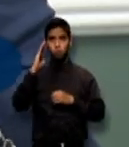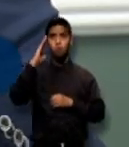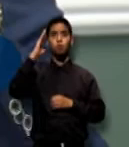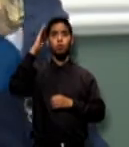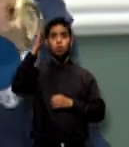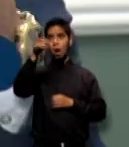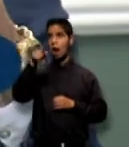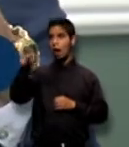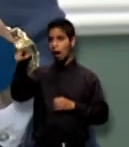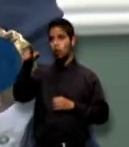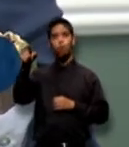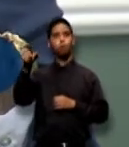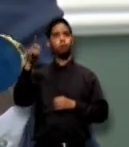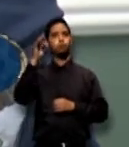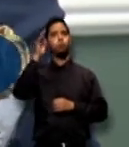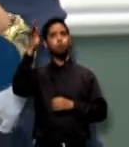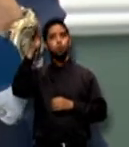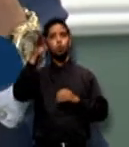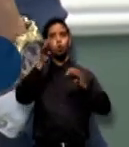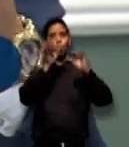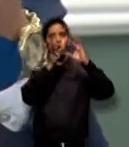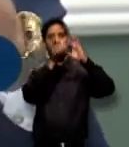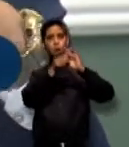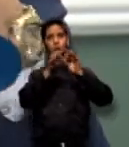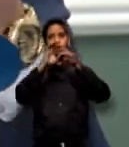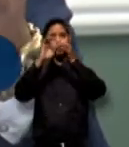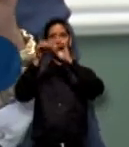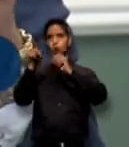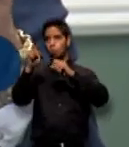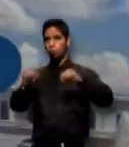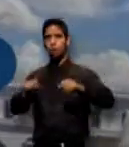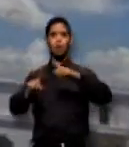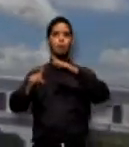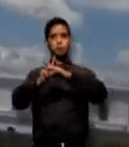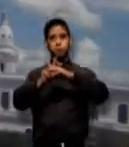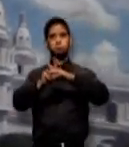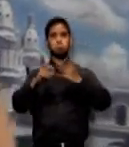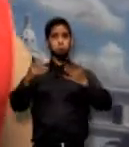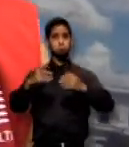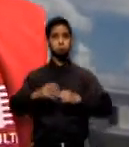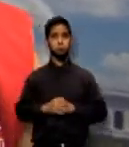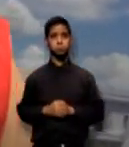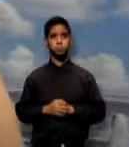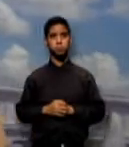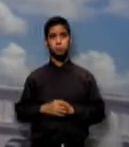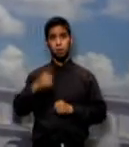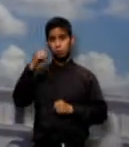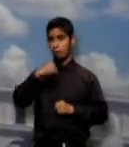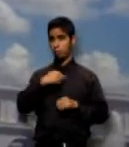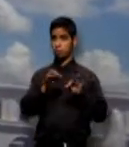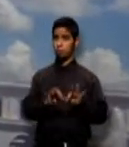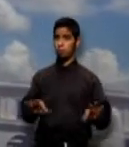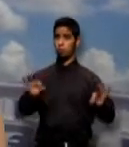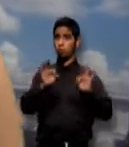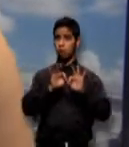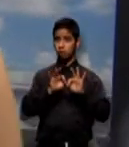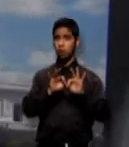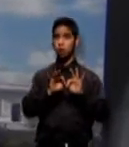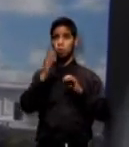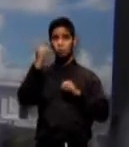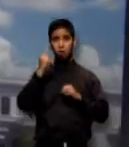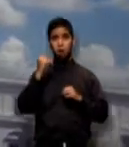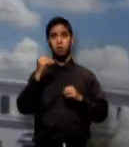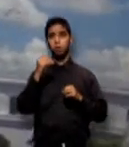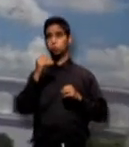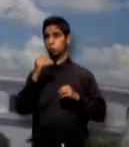encuentren en un centro americano o en algún otro evento deportivo en la diáspora. Para mí significa mucho ya que no a todo el